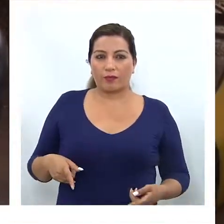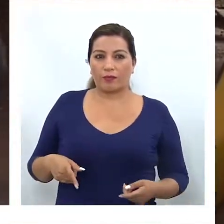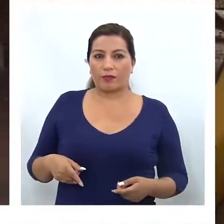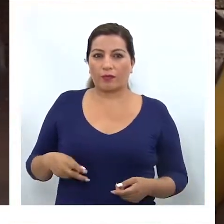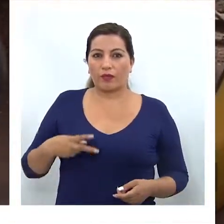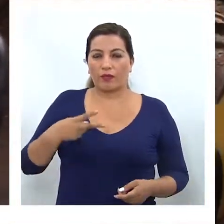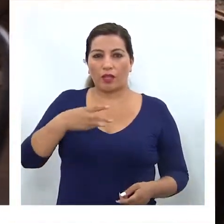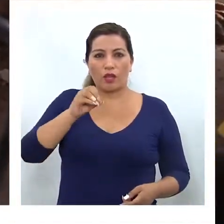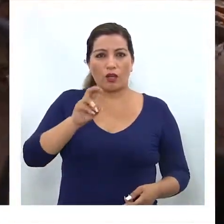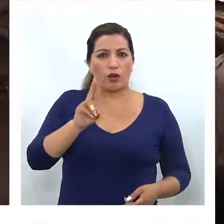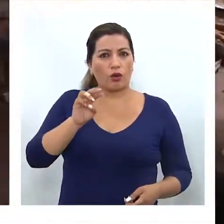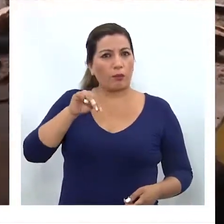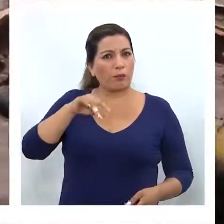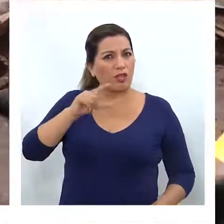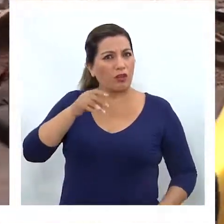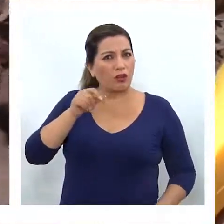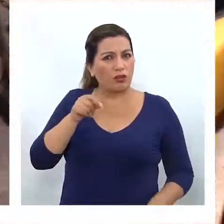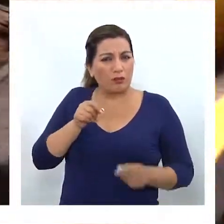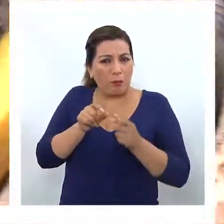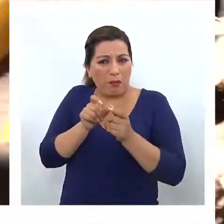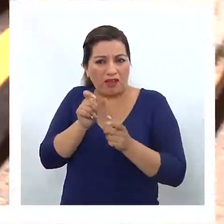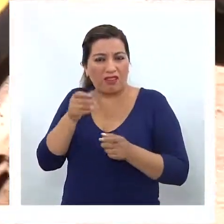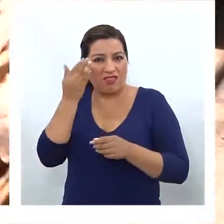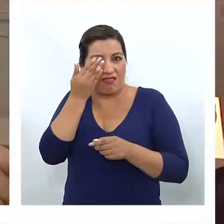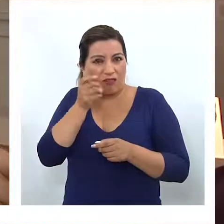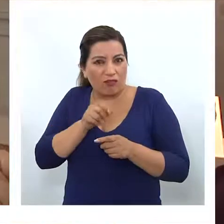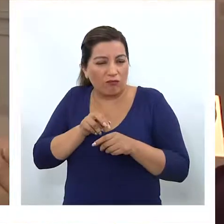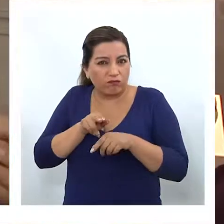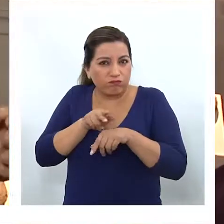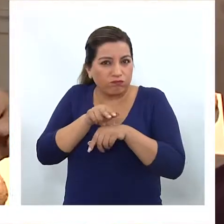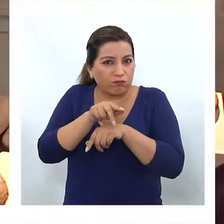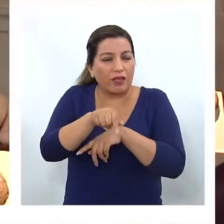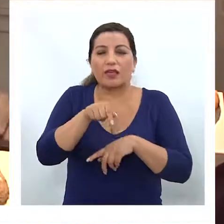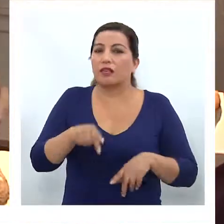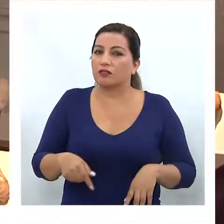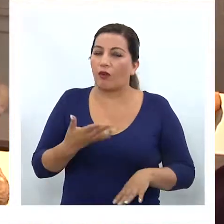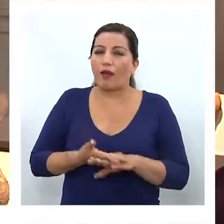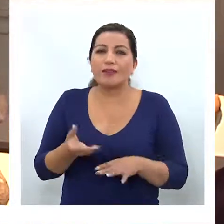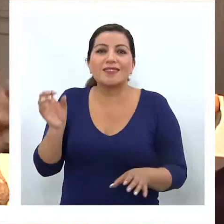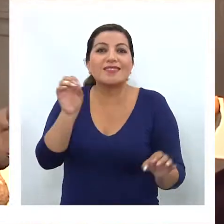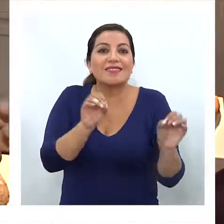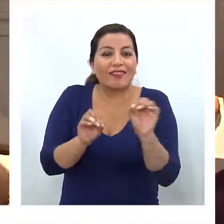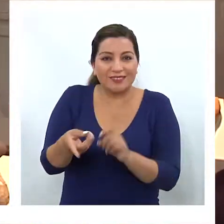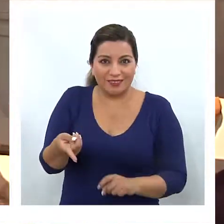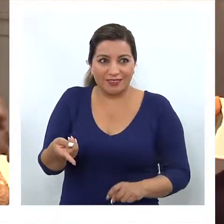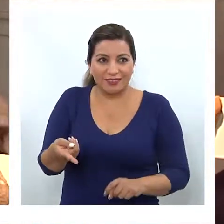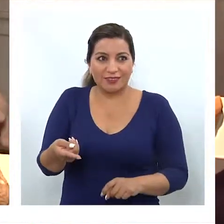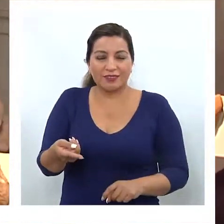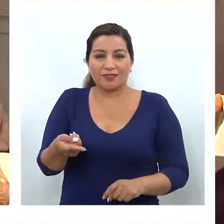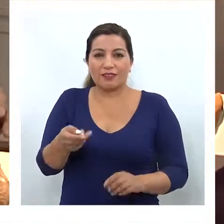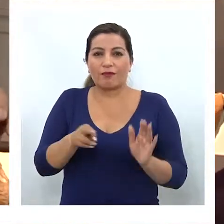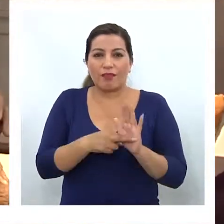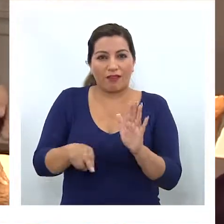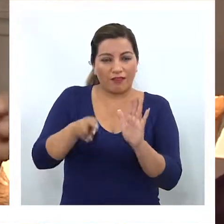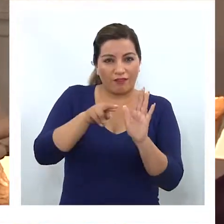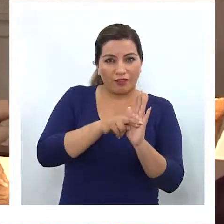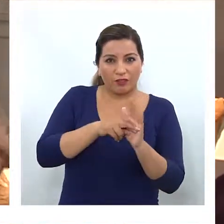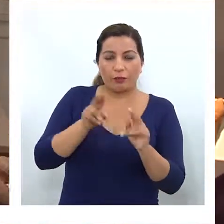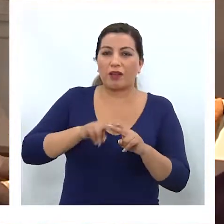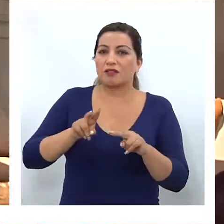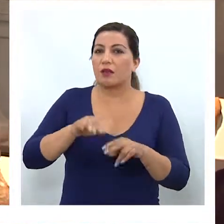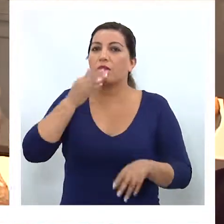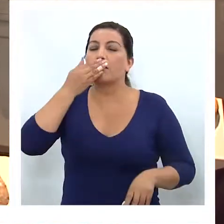los hormigones o con los arácnidos. Entonces, todo esto tiene mucho de ciencia, es prácticamente una